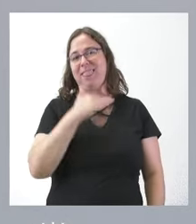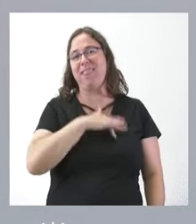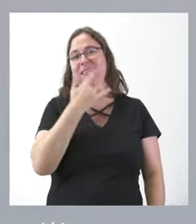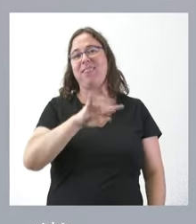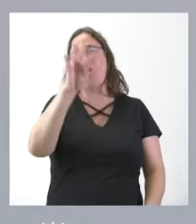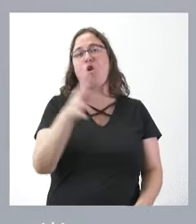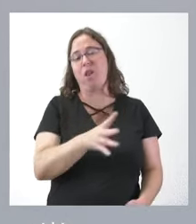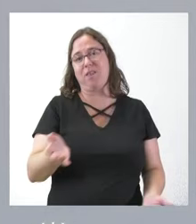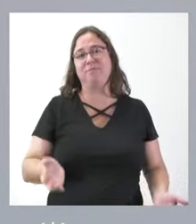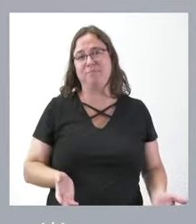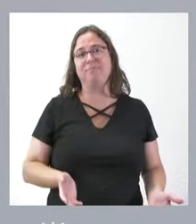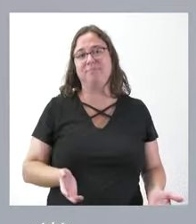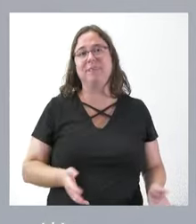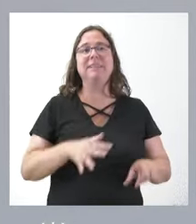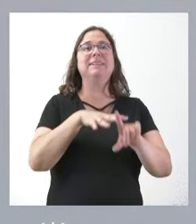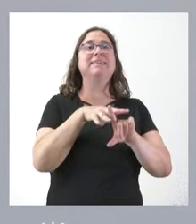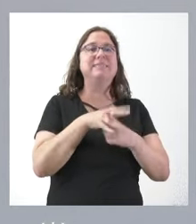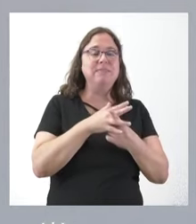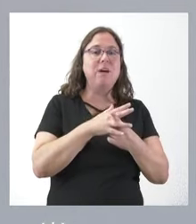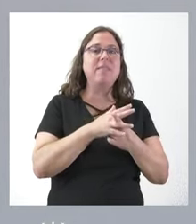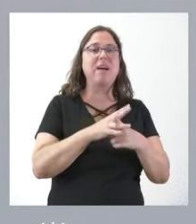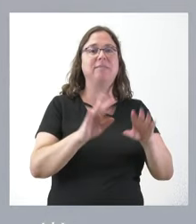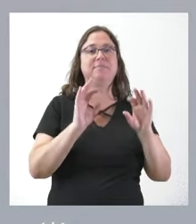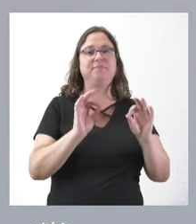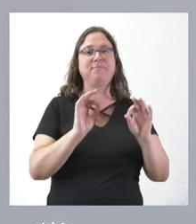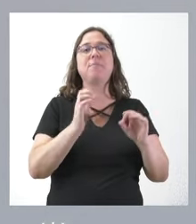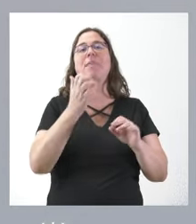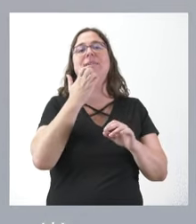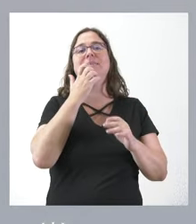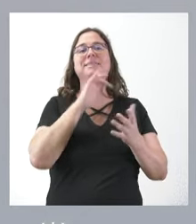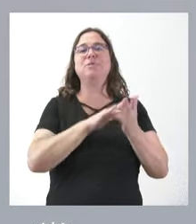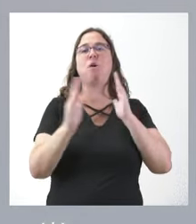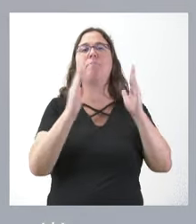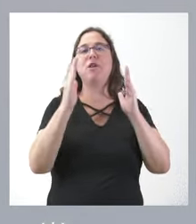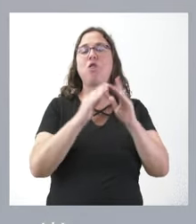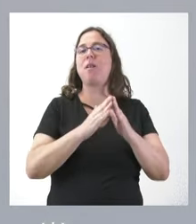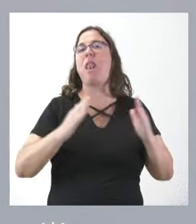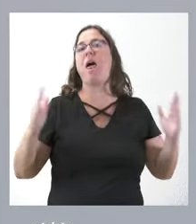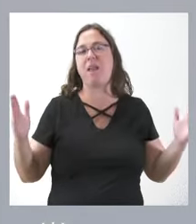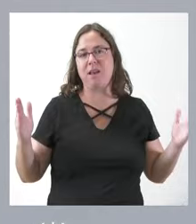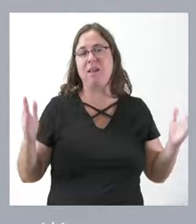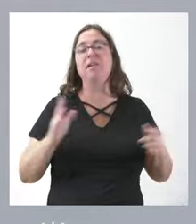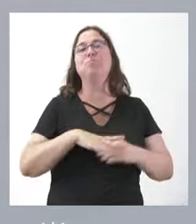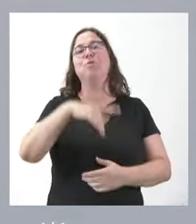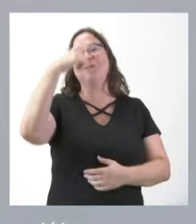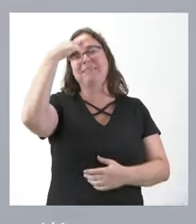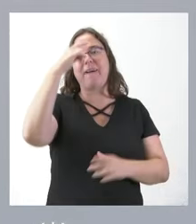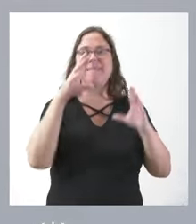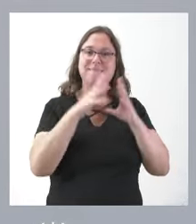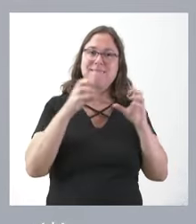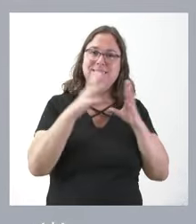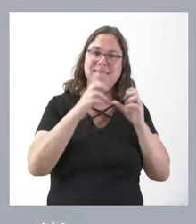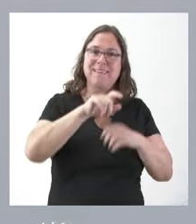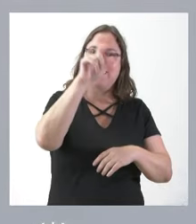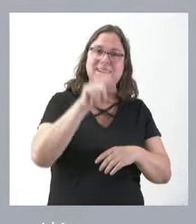esas actividades y, circunstancialmente, por tanto, sean un periodo más amplio, sabiendo también de los deseos de muchos ciudadanos de